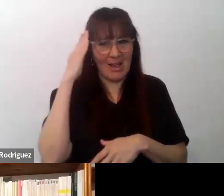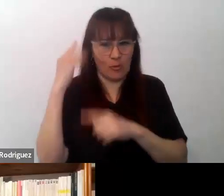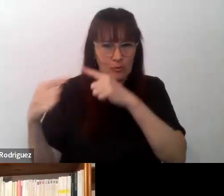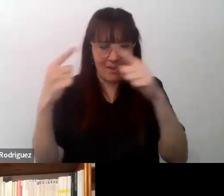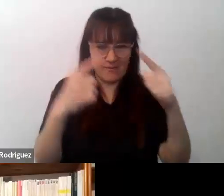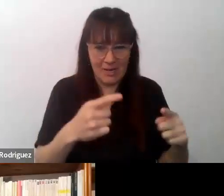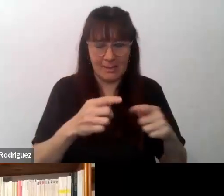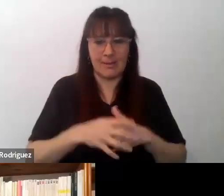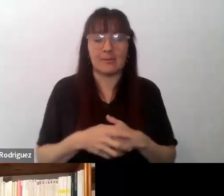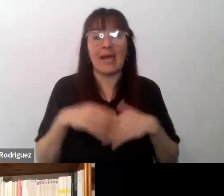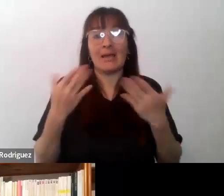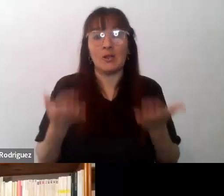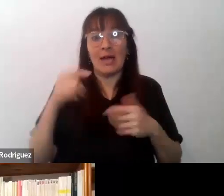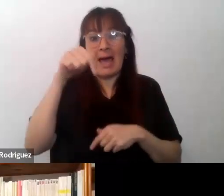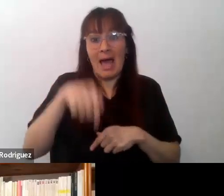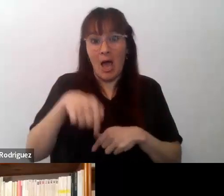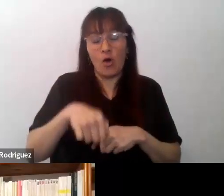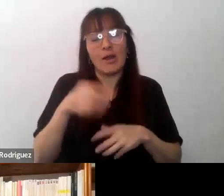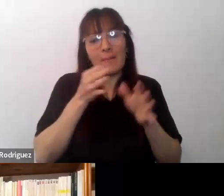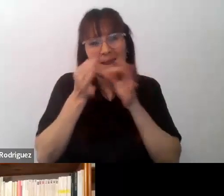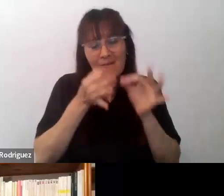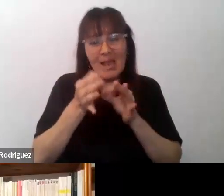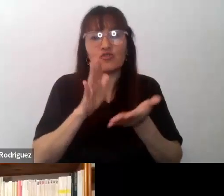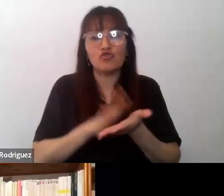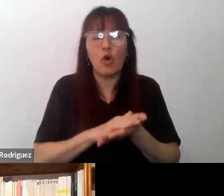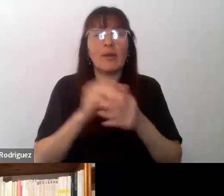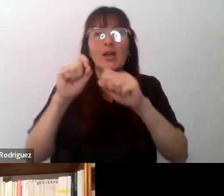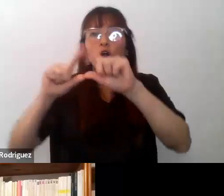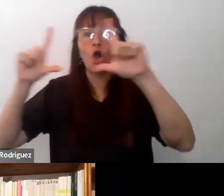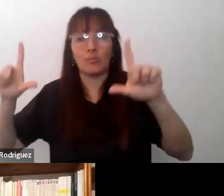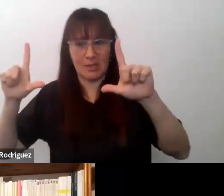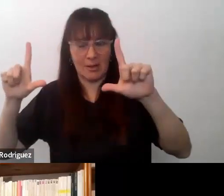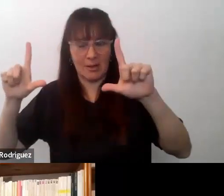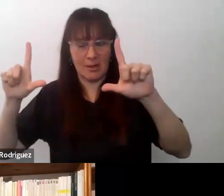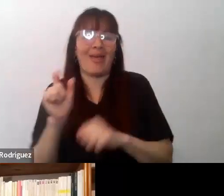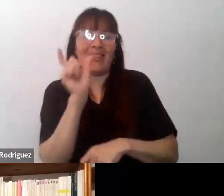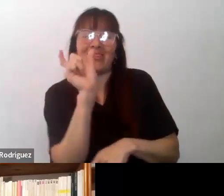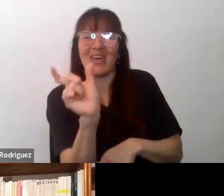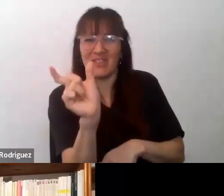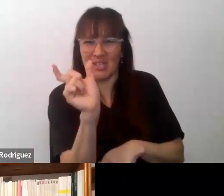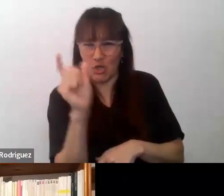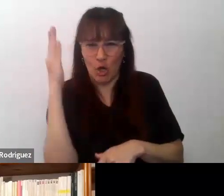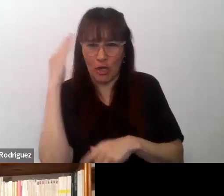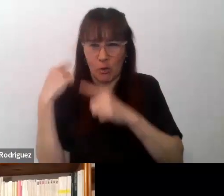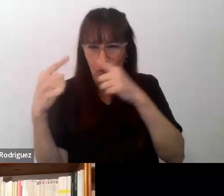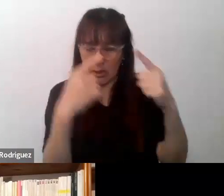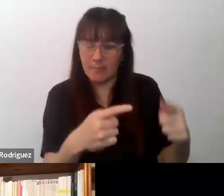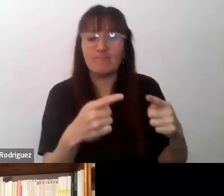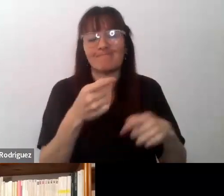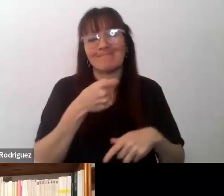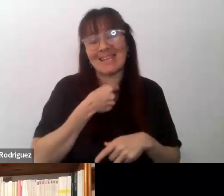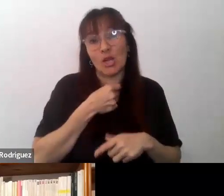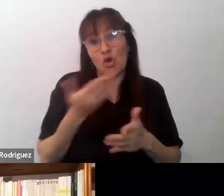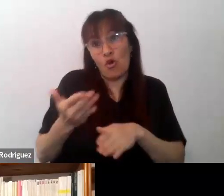Entonces, ahora para hablar de la conceptualización, la definición de lo intercultural, quisiera